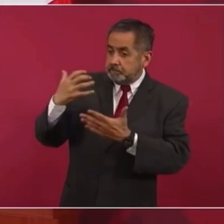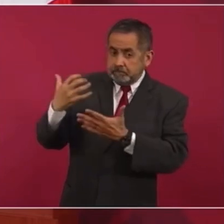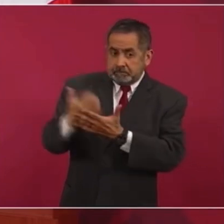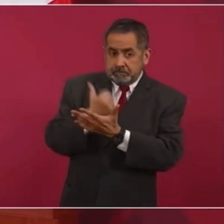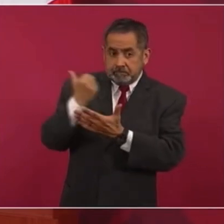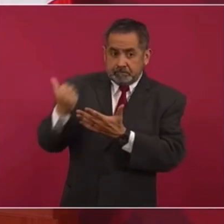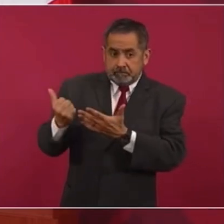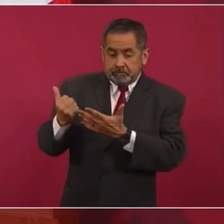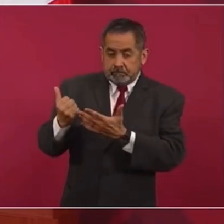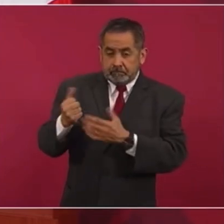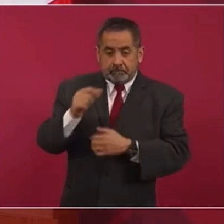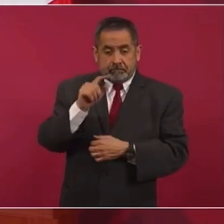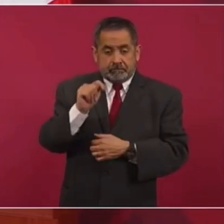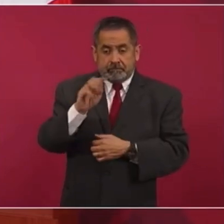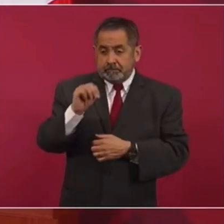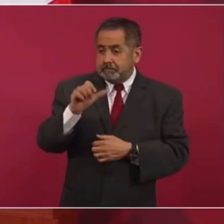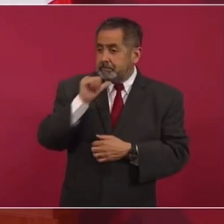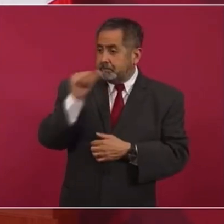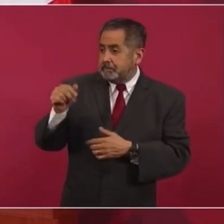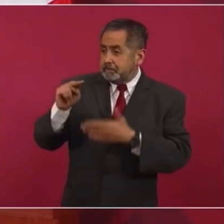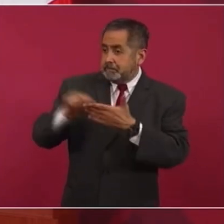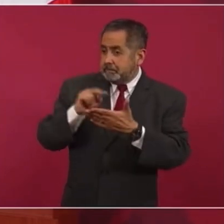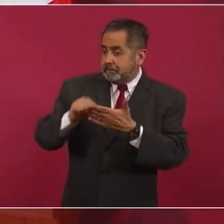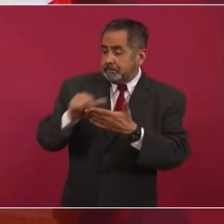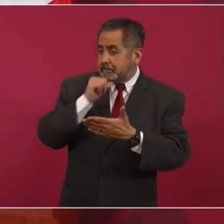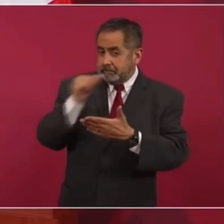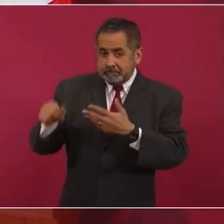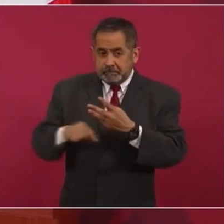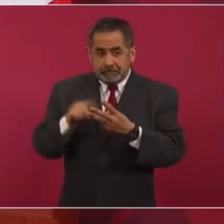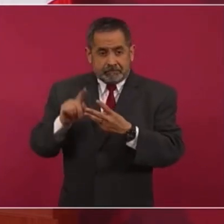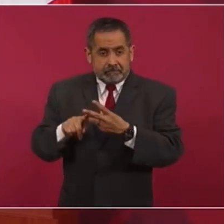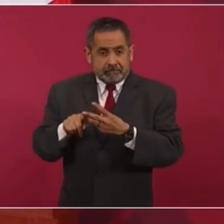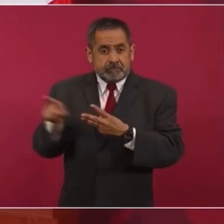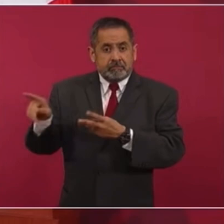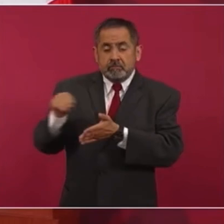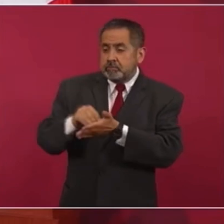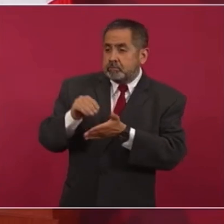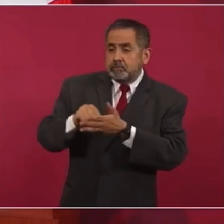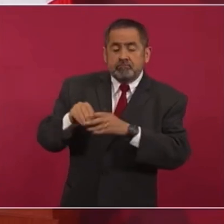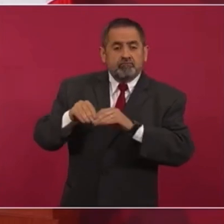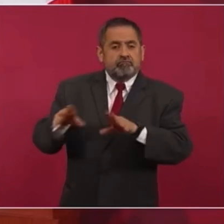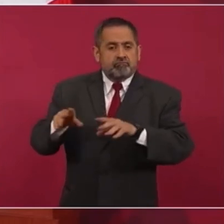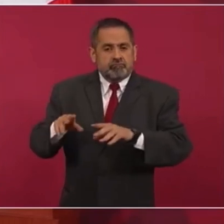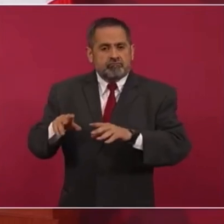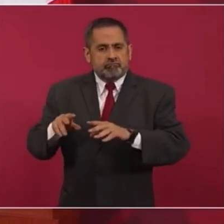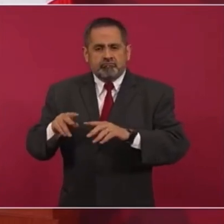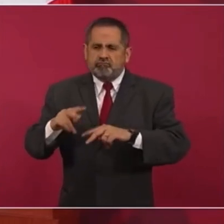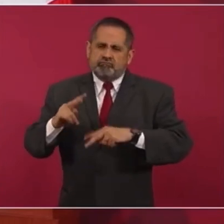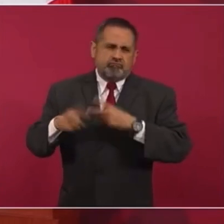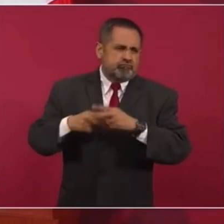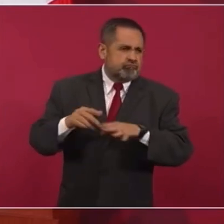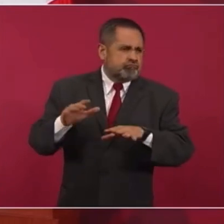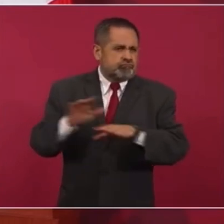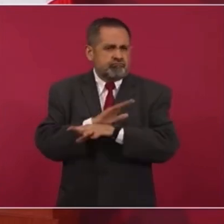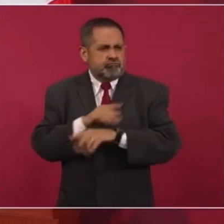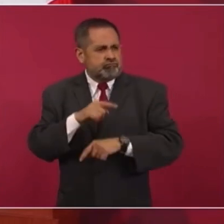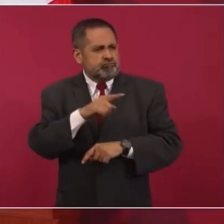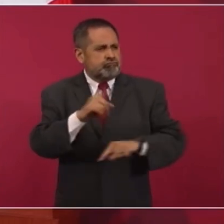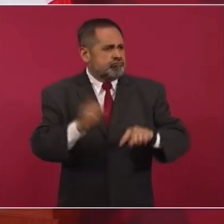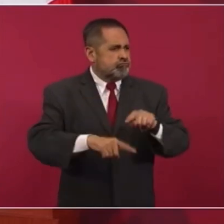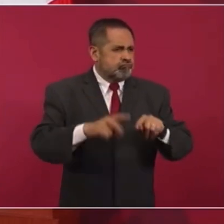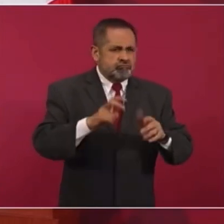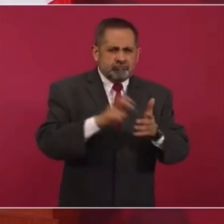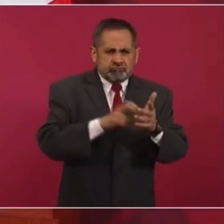tratado. Y no hay tratado. Y además mantiene el mensaje de voy a revisar todo, voy a dar marcha atrás en reforma